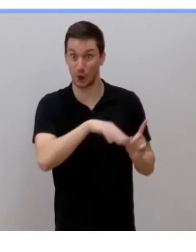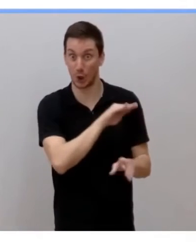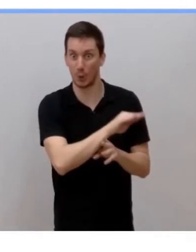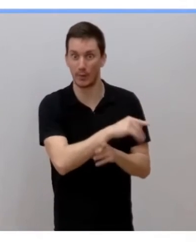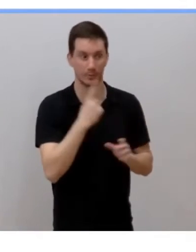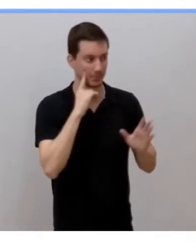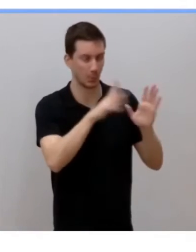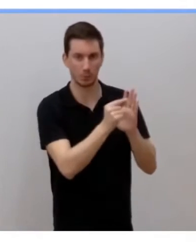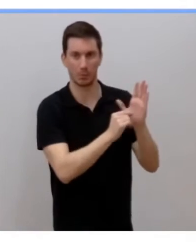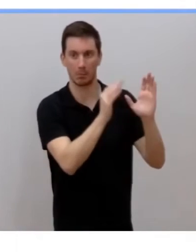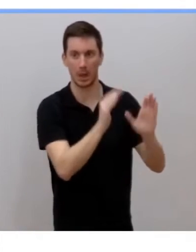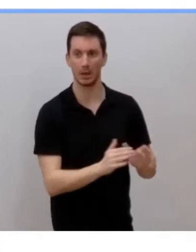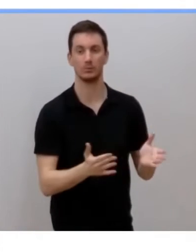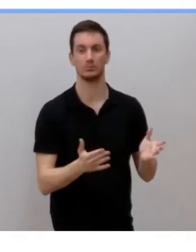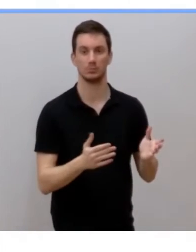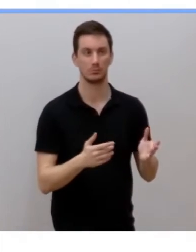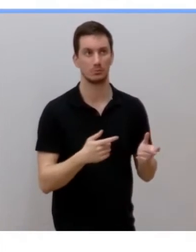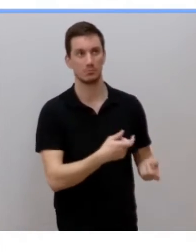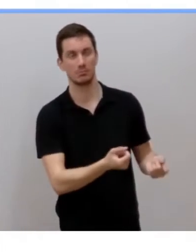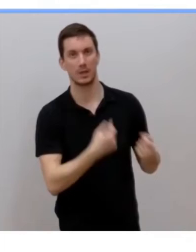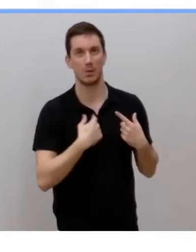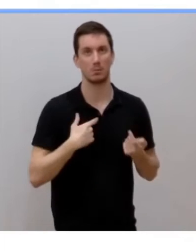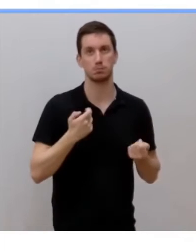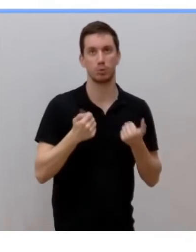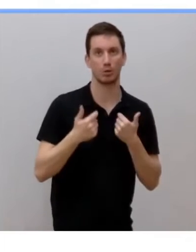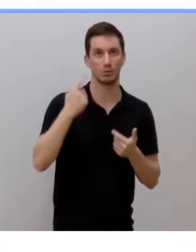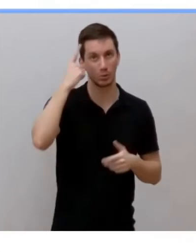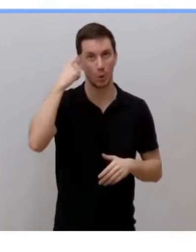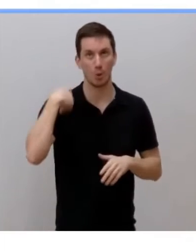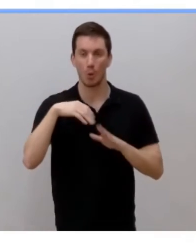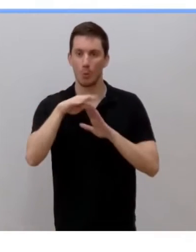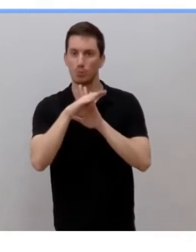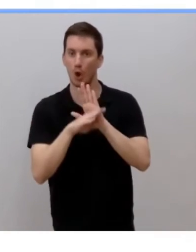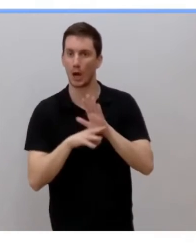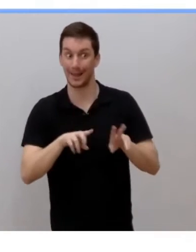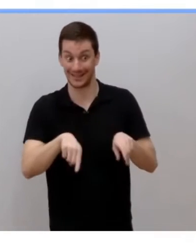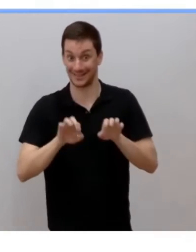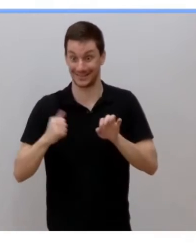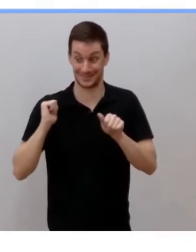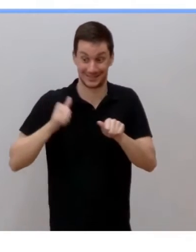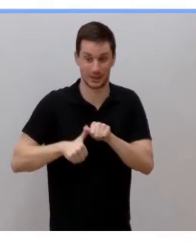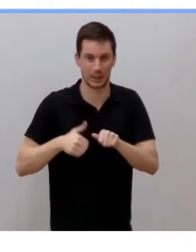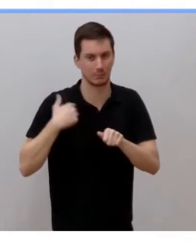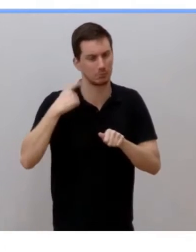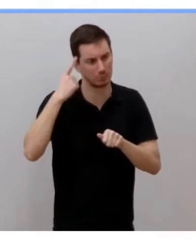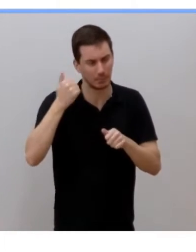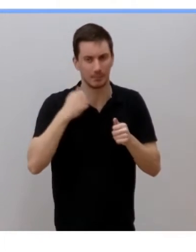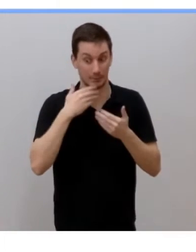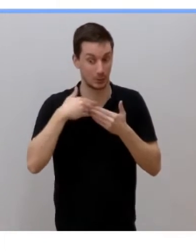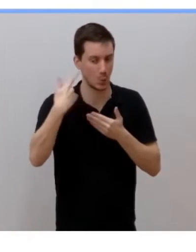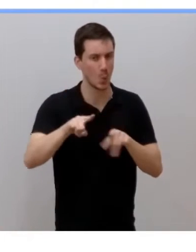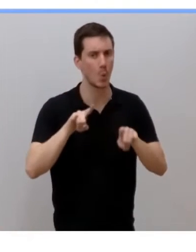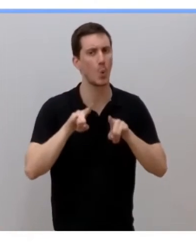nos hace plantear ya quitar este programa de TARS y entonces, a partir del lunes que viene,